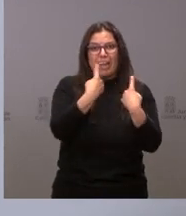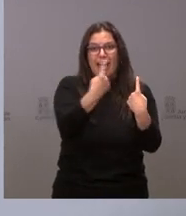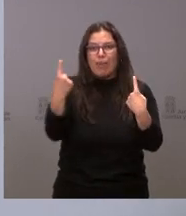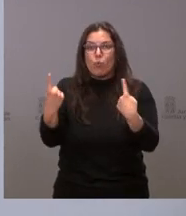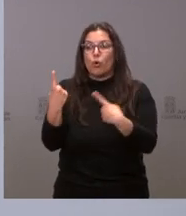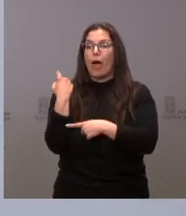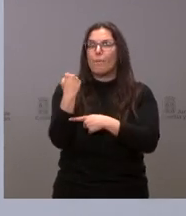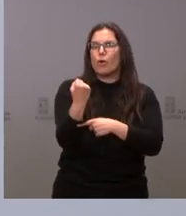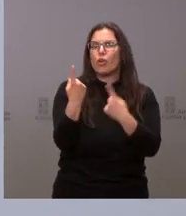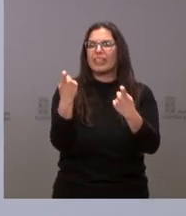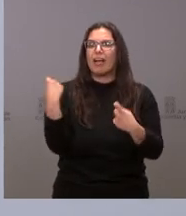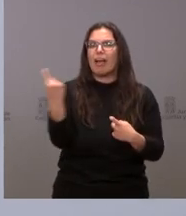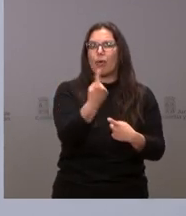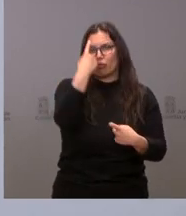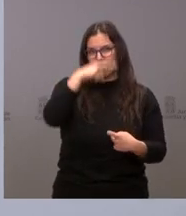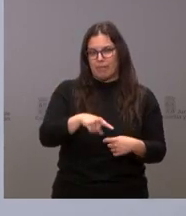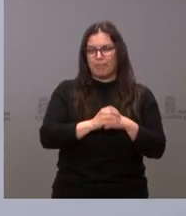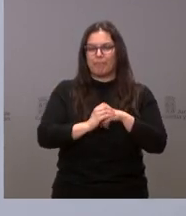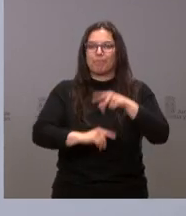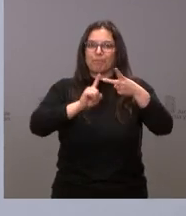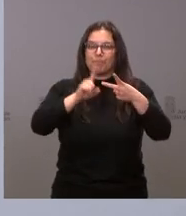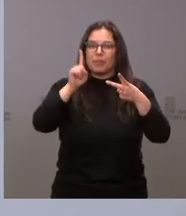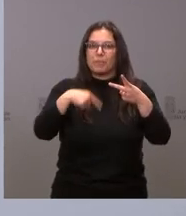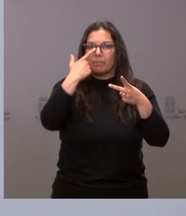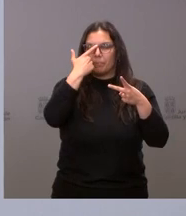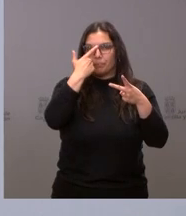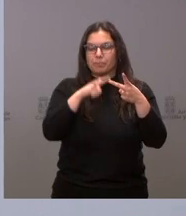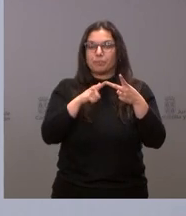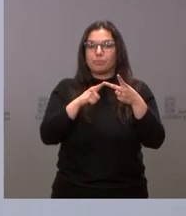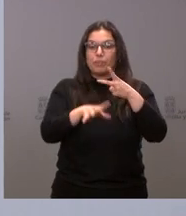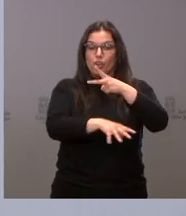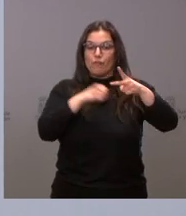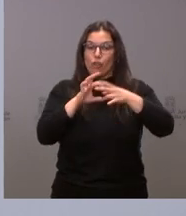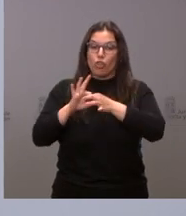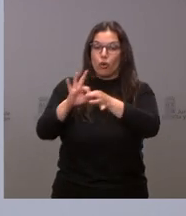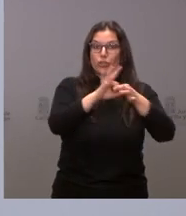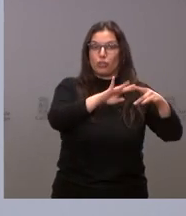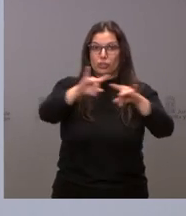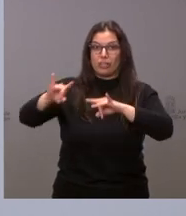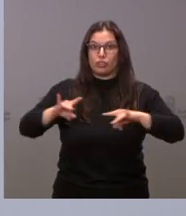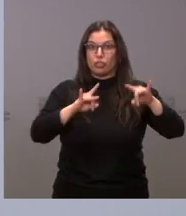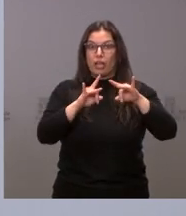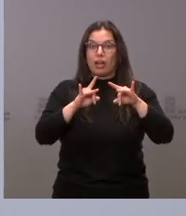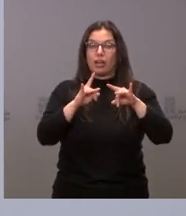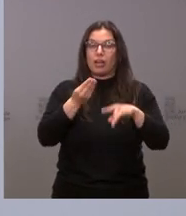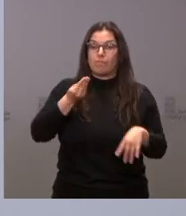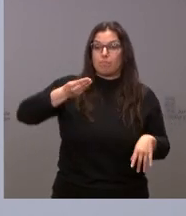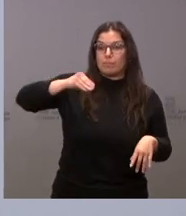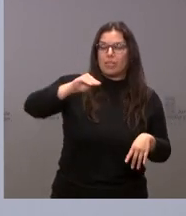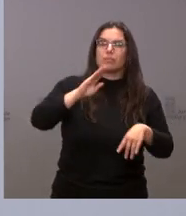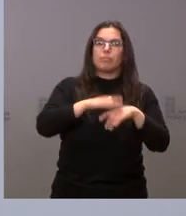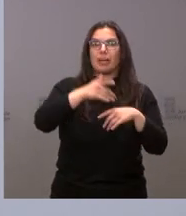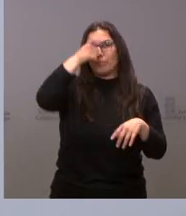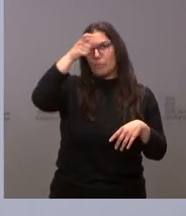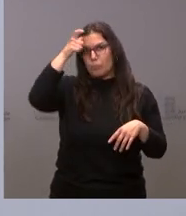el apoyo y la ayuda que se les va a dar. Vamos a incrementar con un fondo de cohesión territorial dotado a los municipios